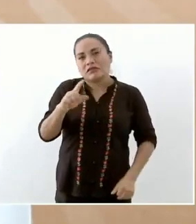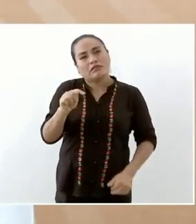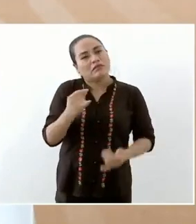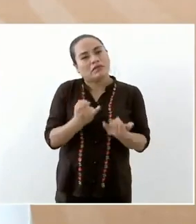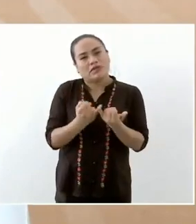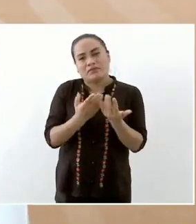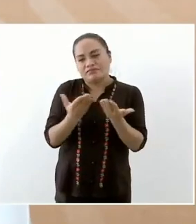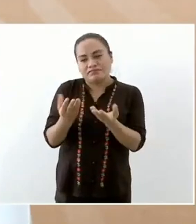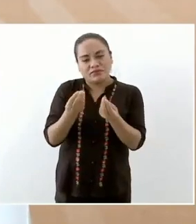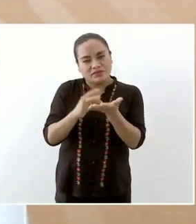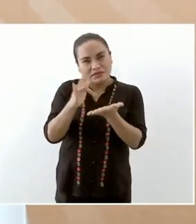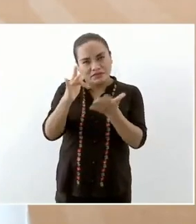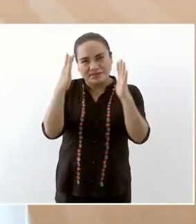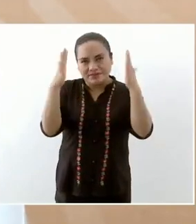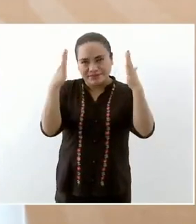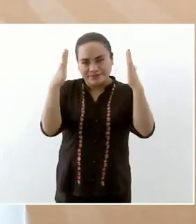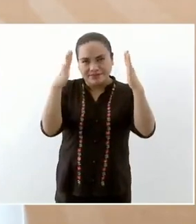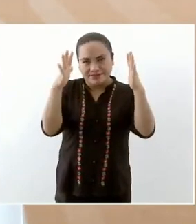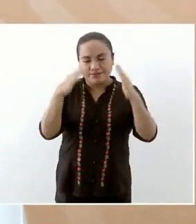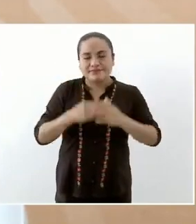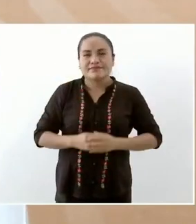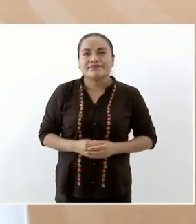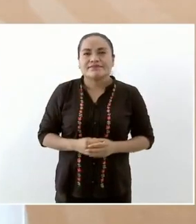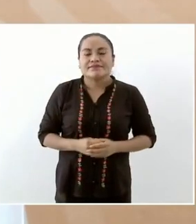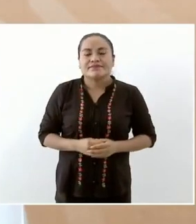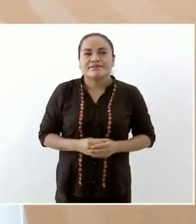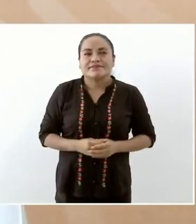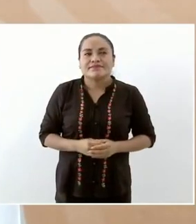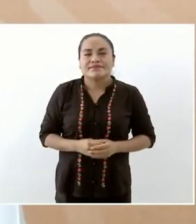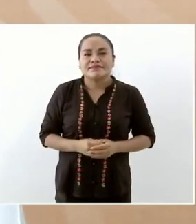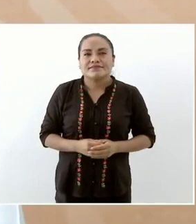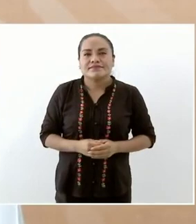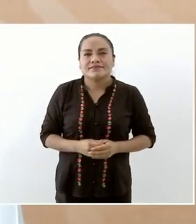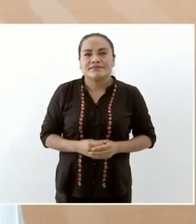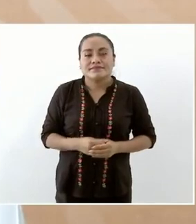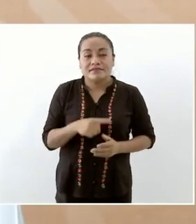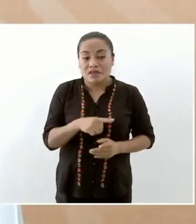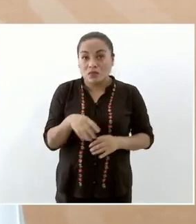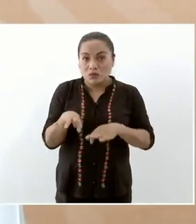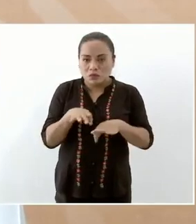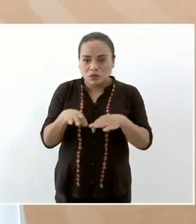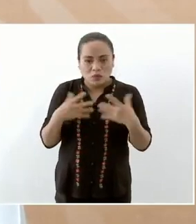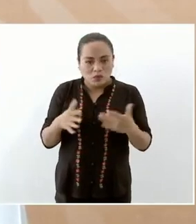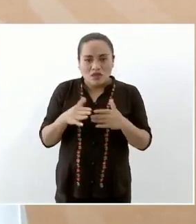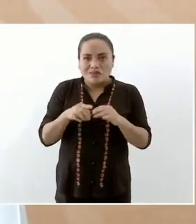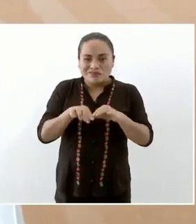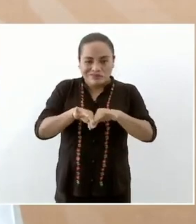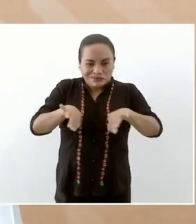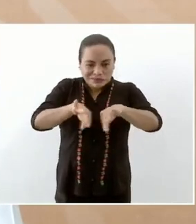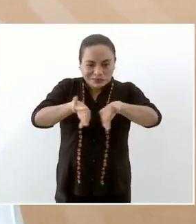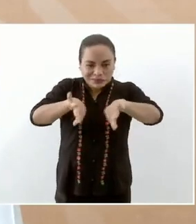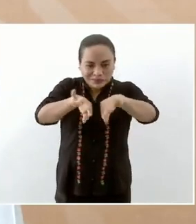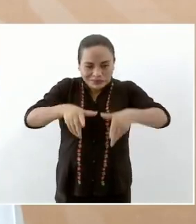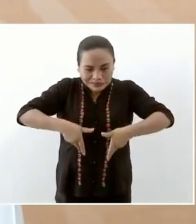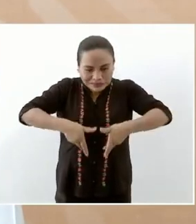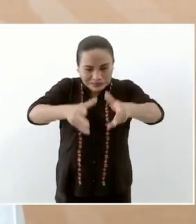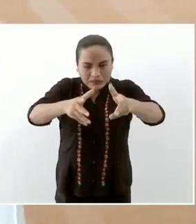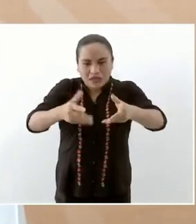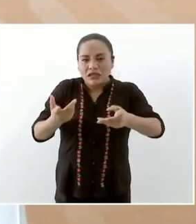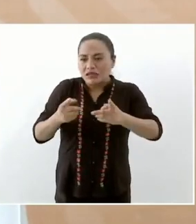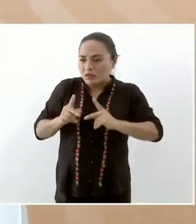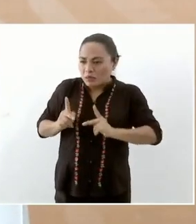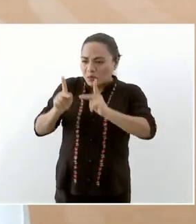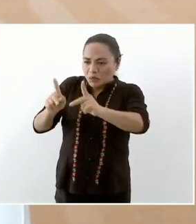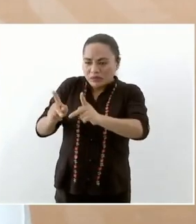para el trabajo por el trabajo que hicieron de abrir caminos y de poner puentes provisionales